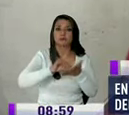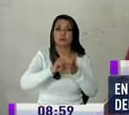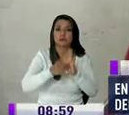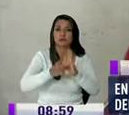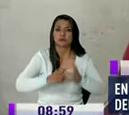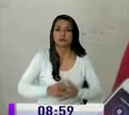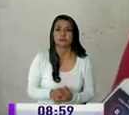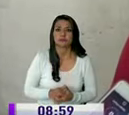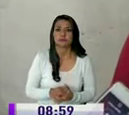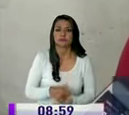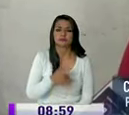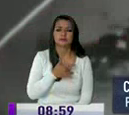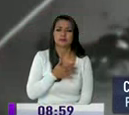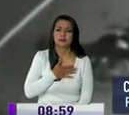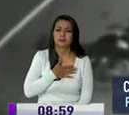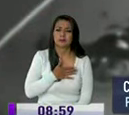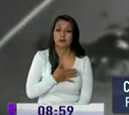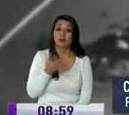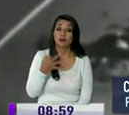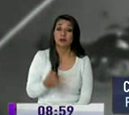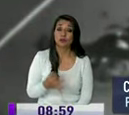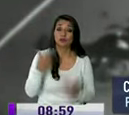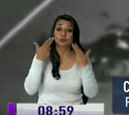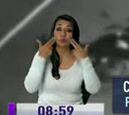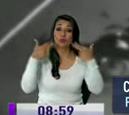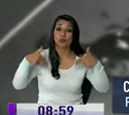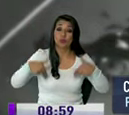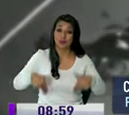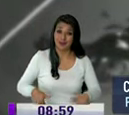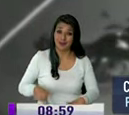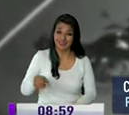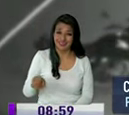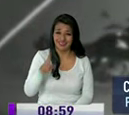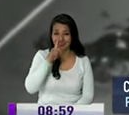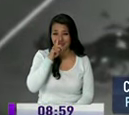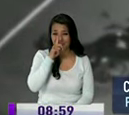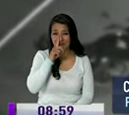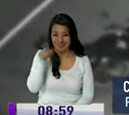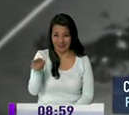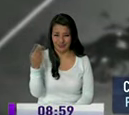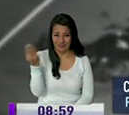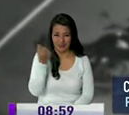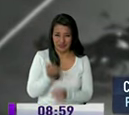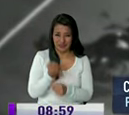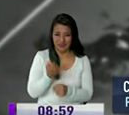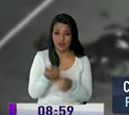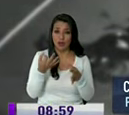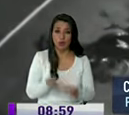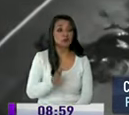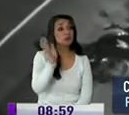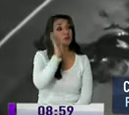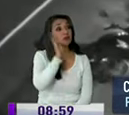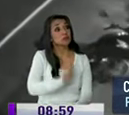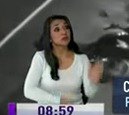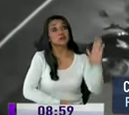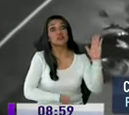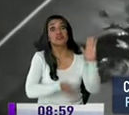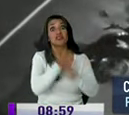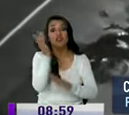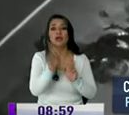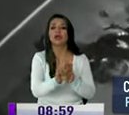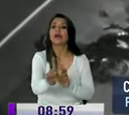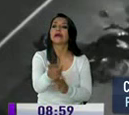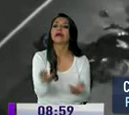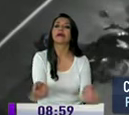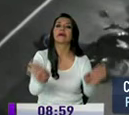y lamentablemente un descuido de uno de nuestros muchachos al salir del local se le pasó